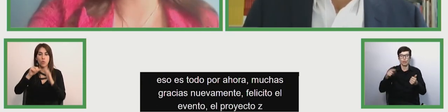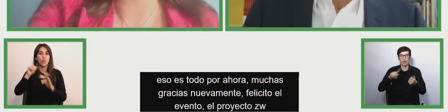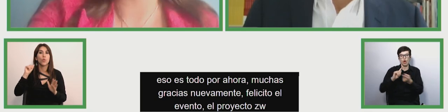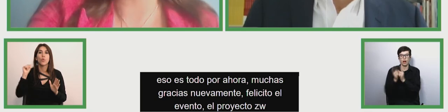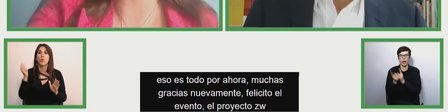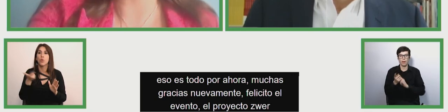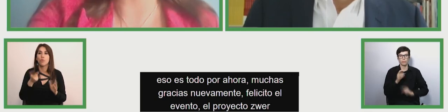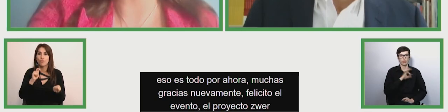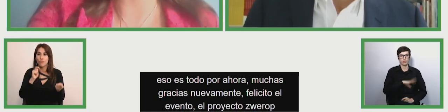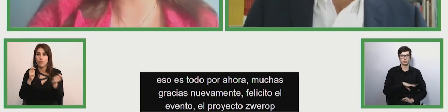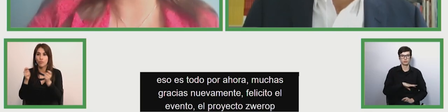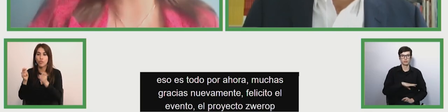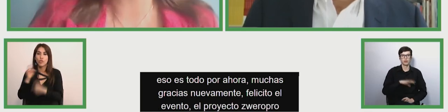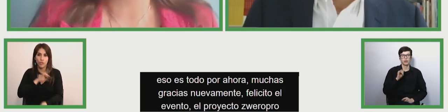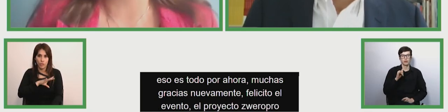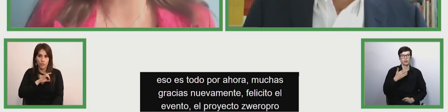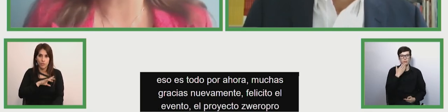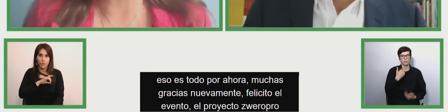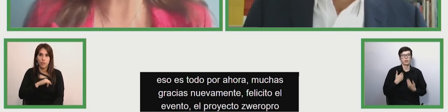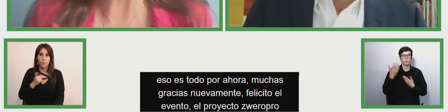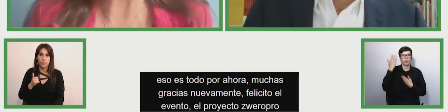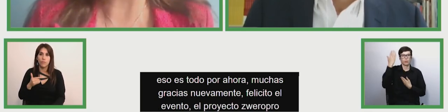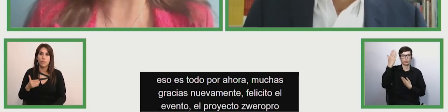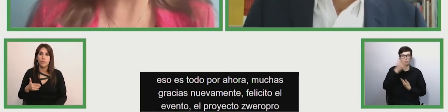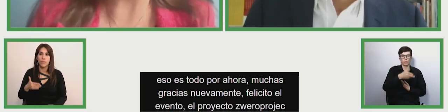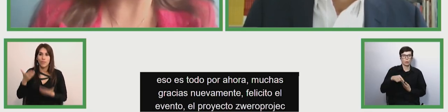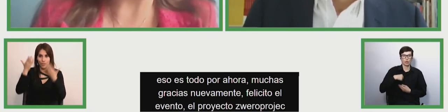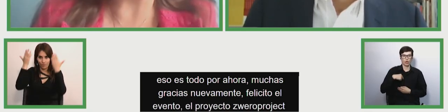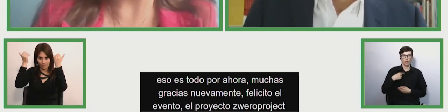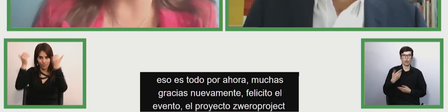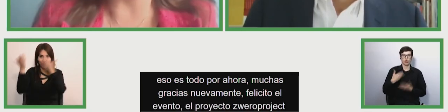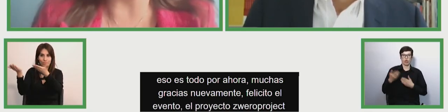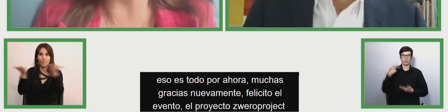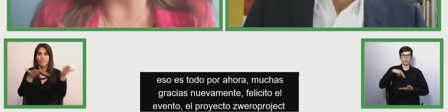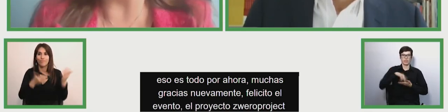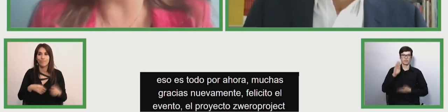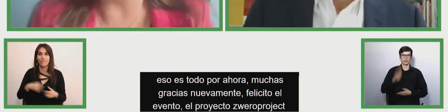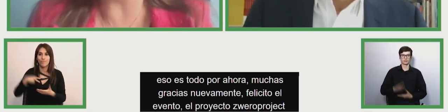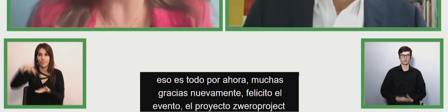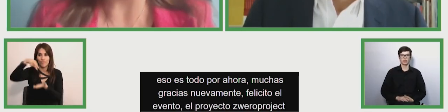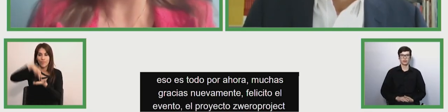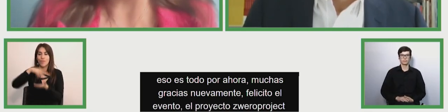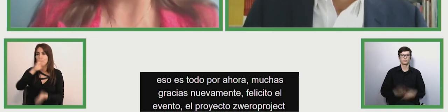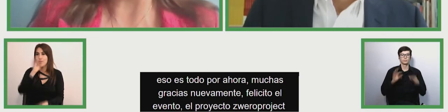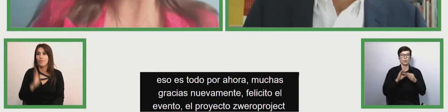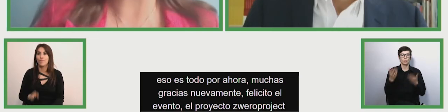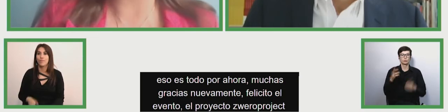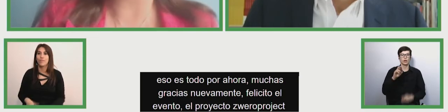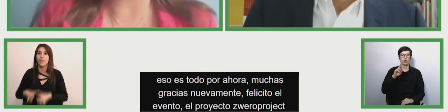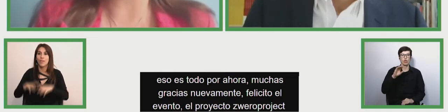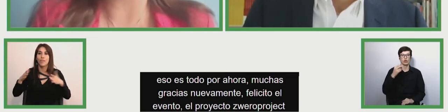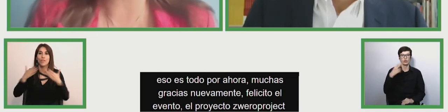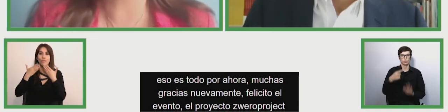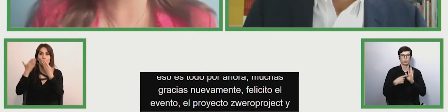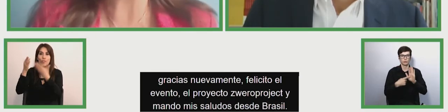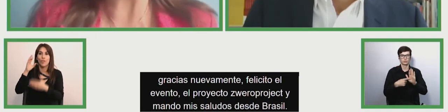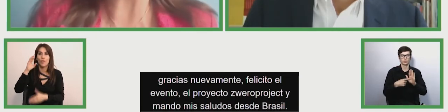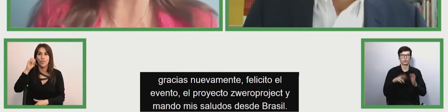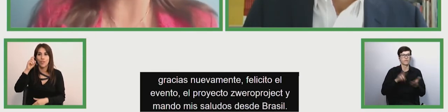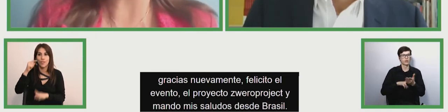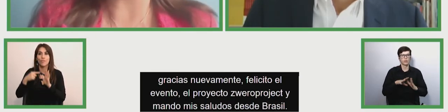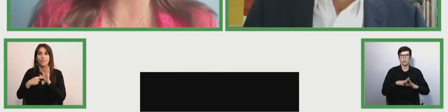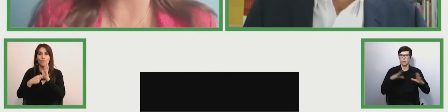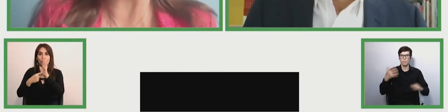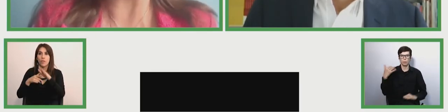Chile y dando mis saludos desde Brasil gracias Rodrigo por tu presentación la verdad es súper